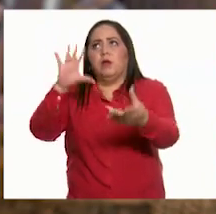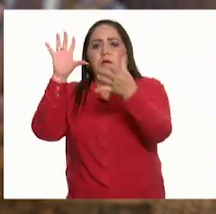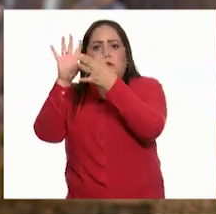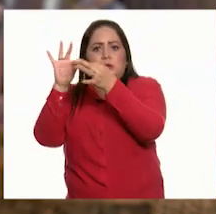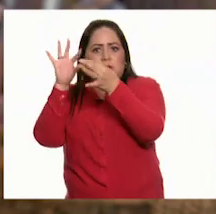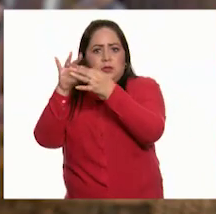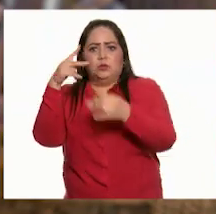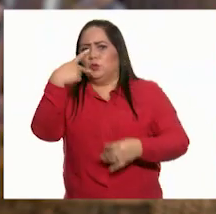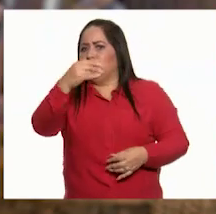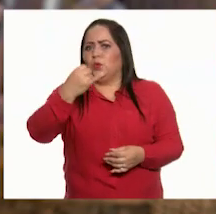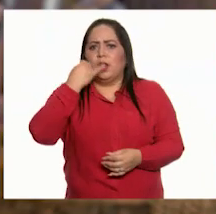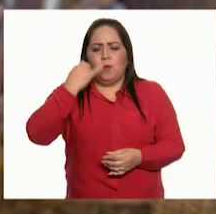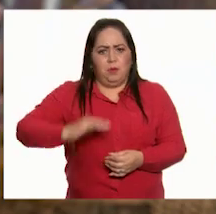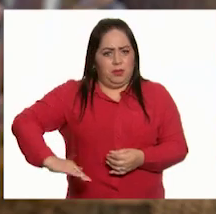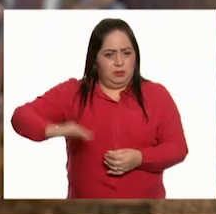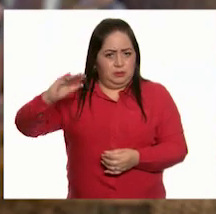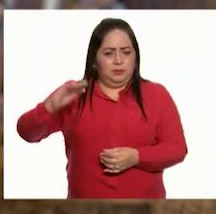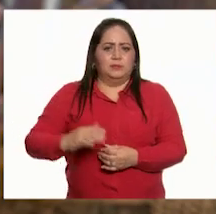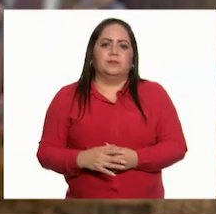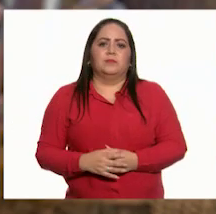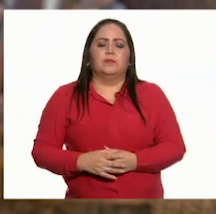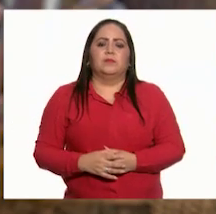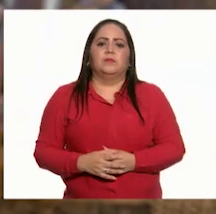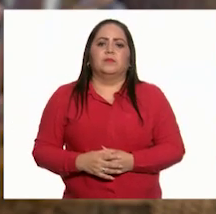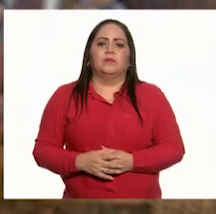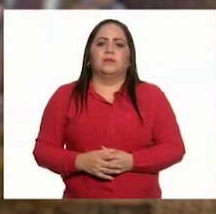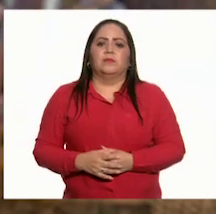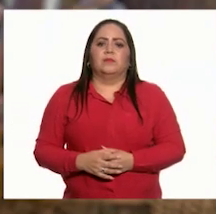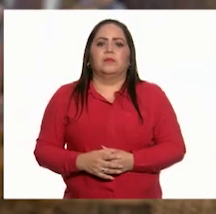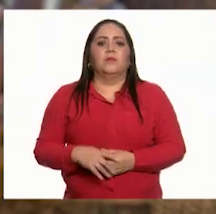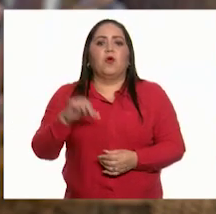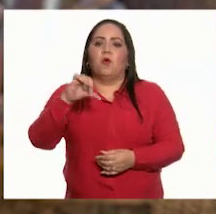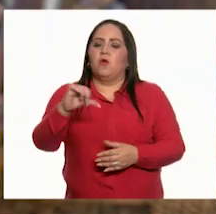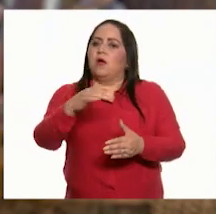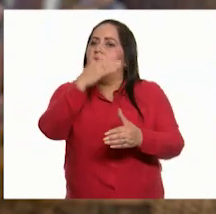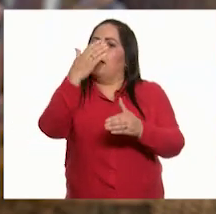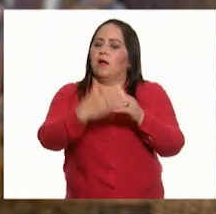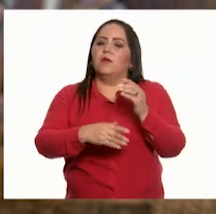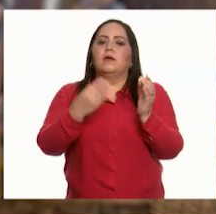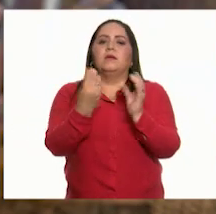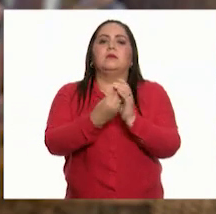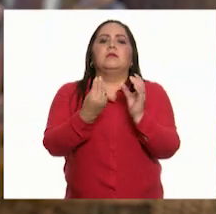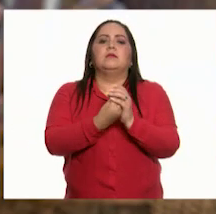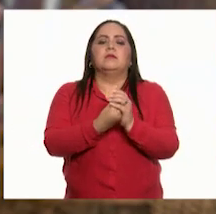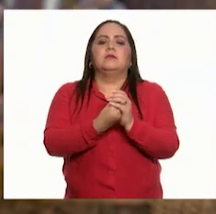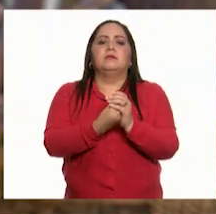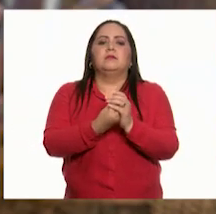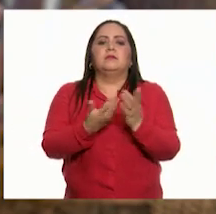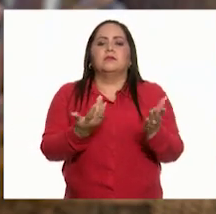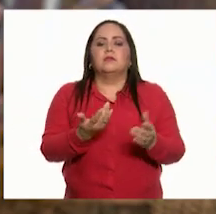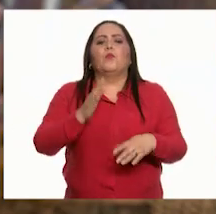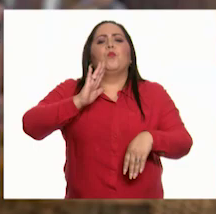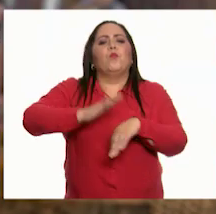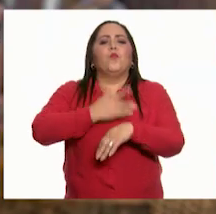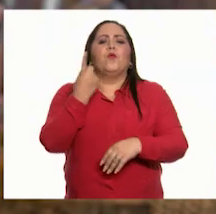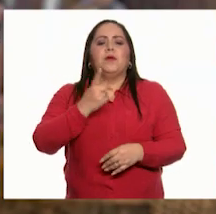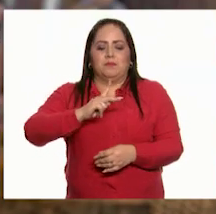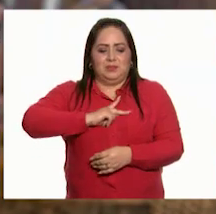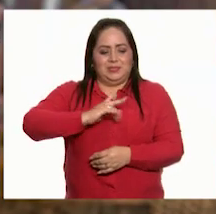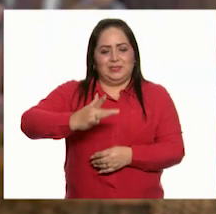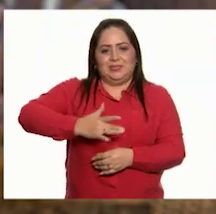con tu familia en tu lengua materna Por hoy hemos terminado con Porque mis